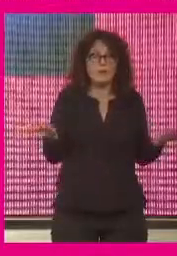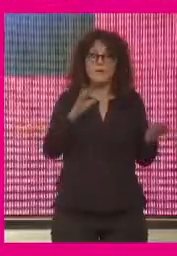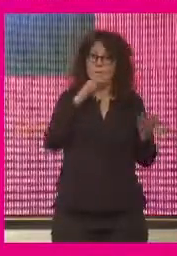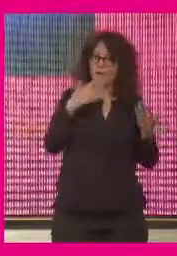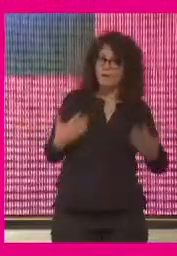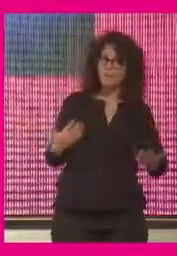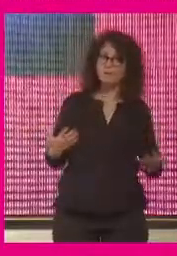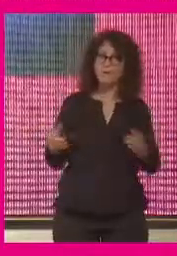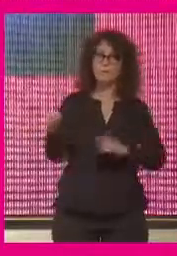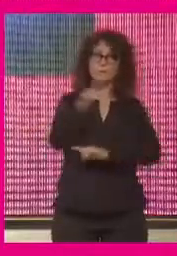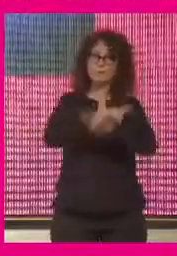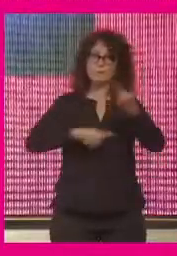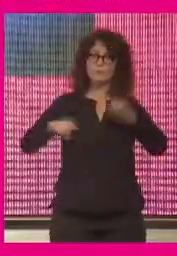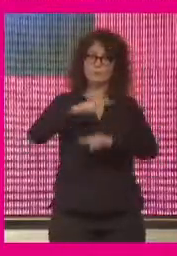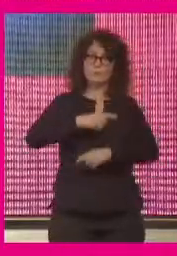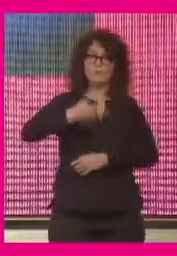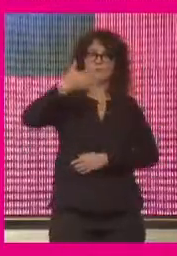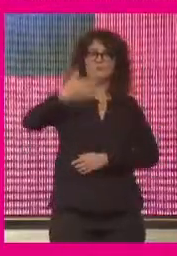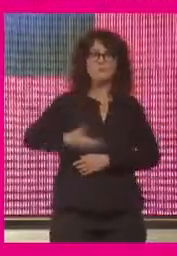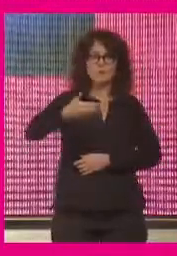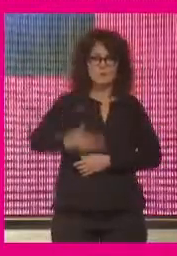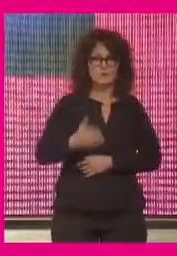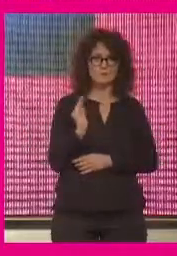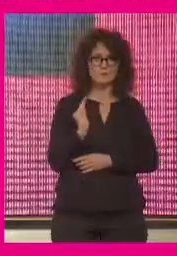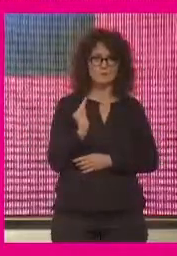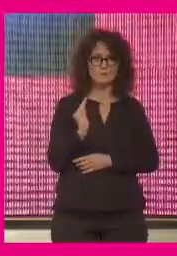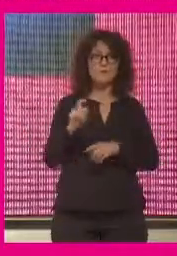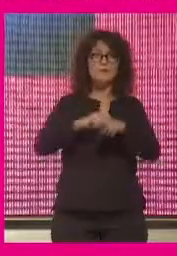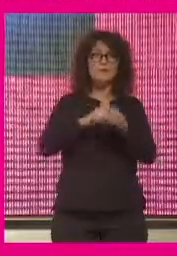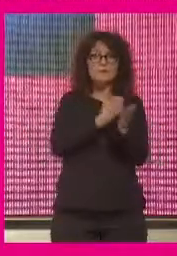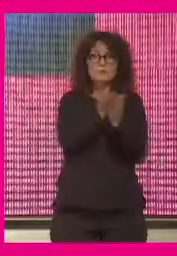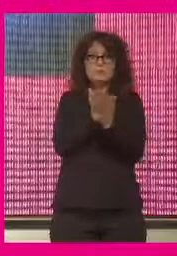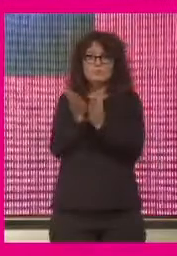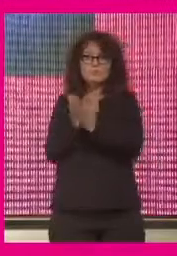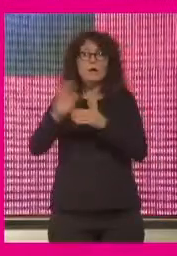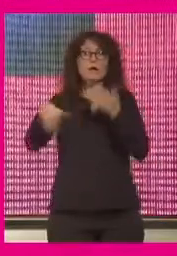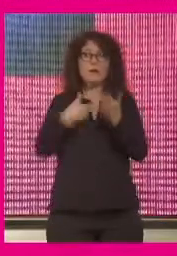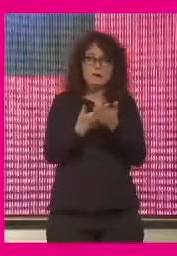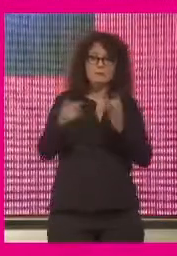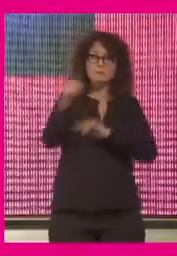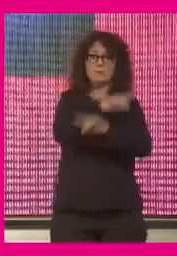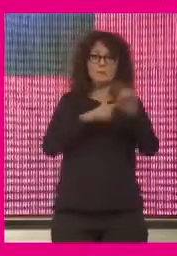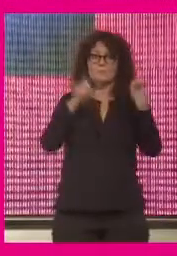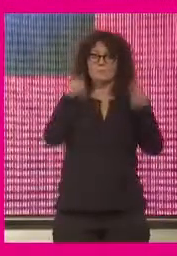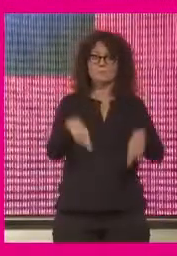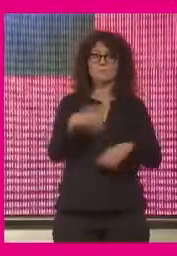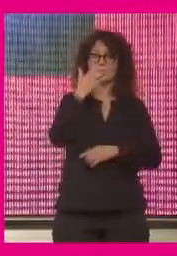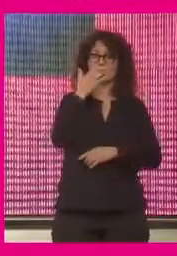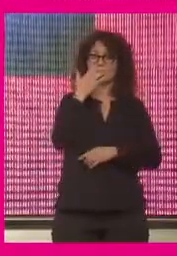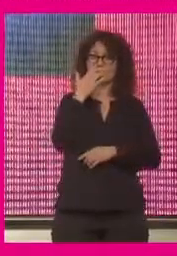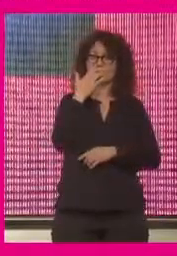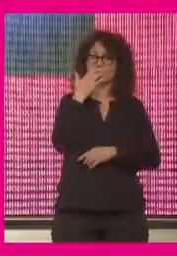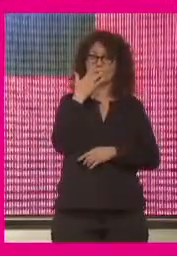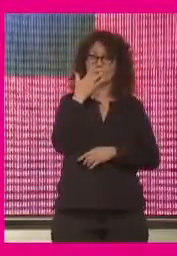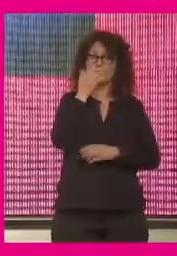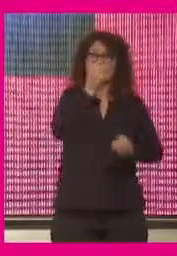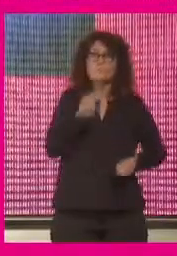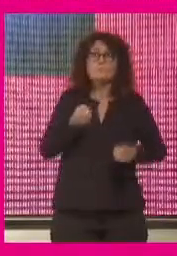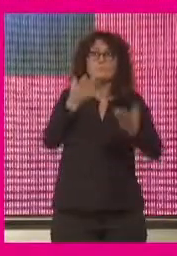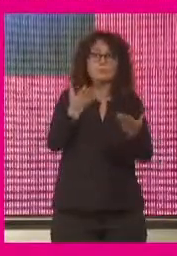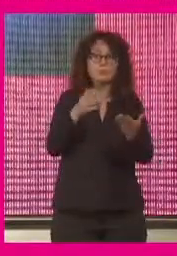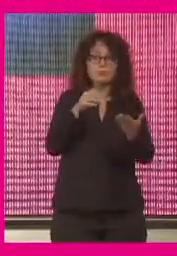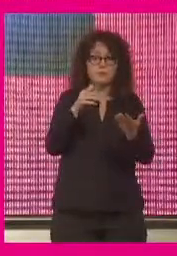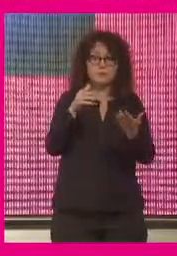problemas muy graves de muchos tipos incluso tenemos el problema hasta de comunicar que está ocurriendo